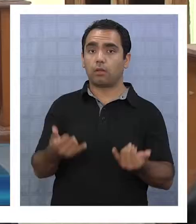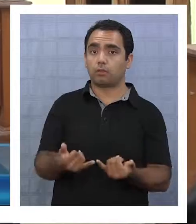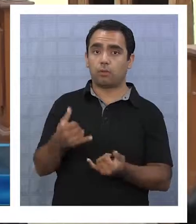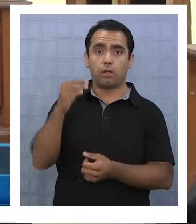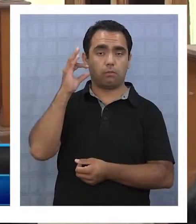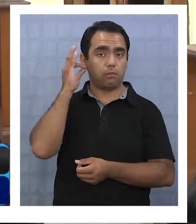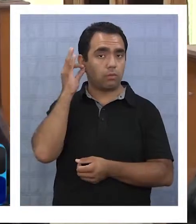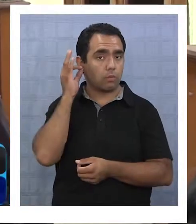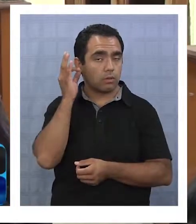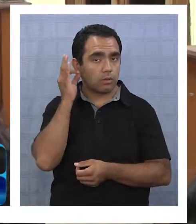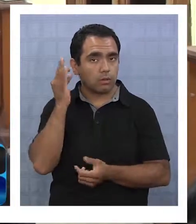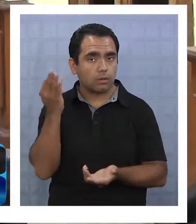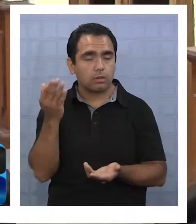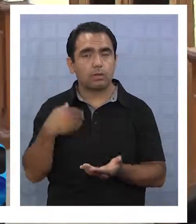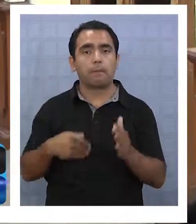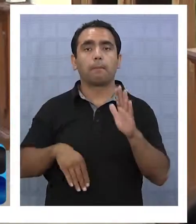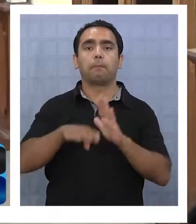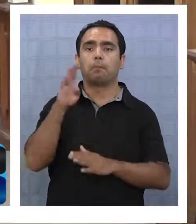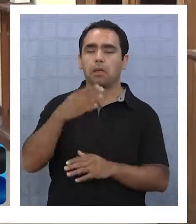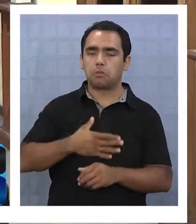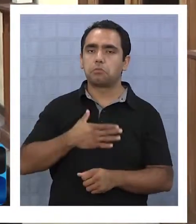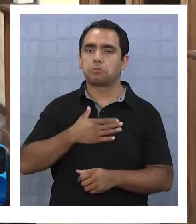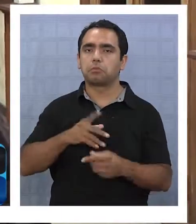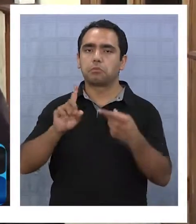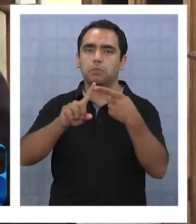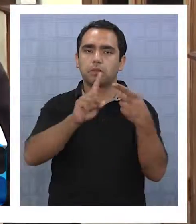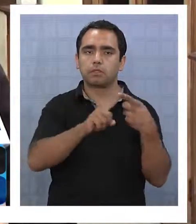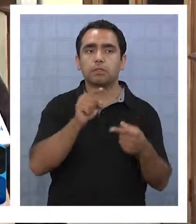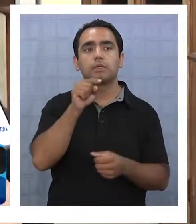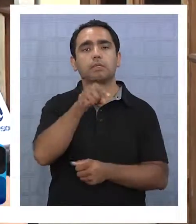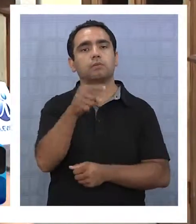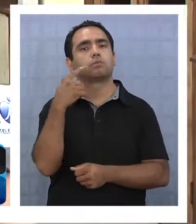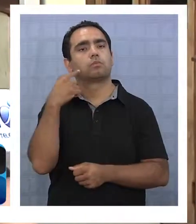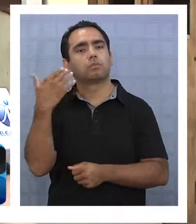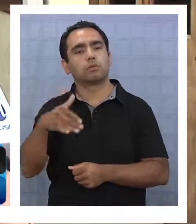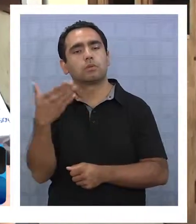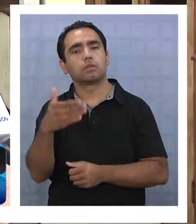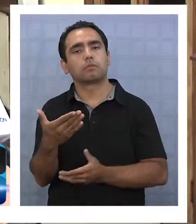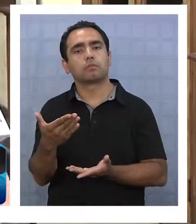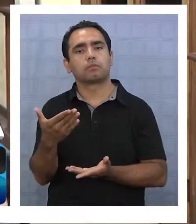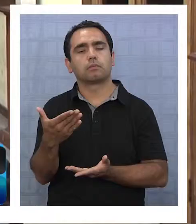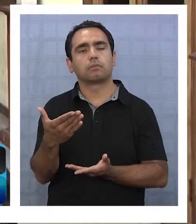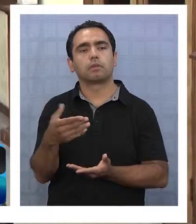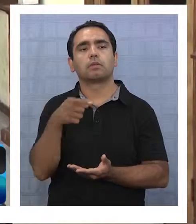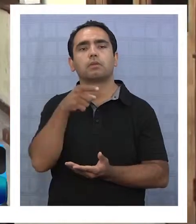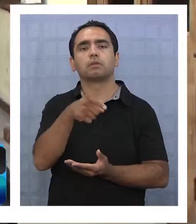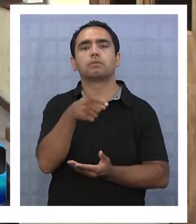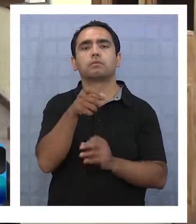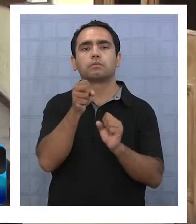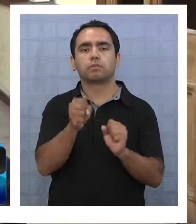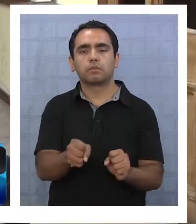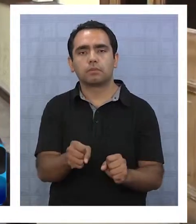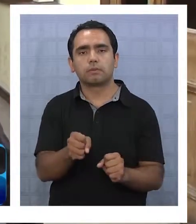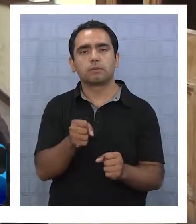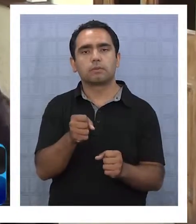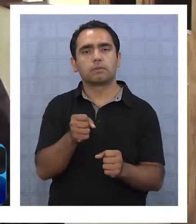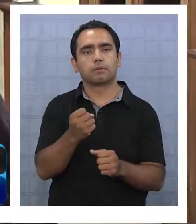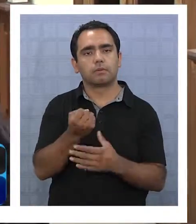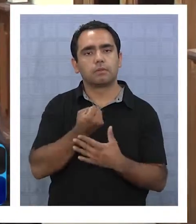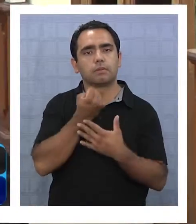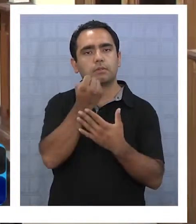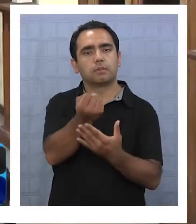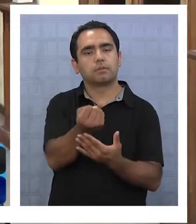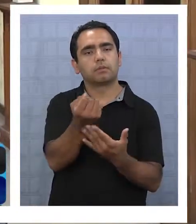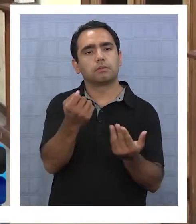Actualmente la mujer está abierta más a participar y yo pienso que es un buen punto eso, para rescatar